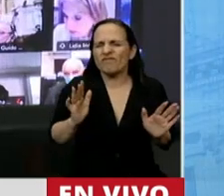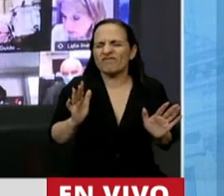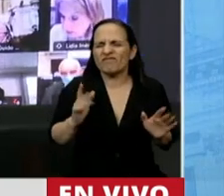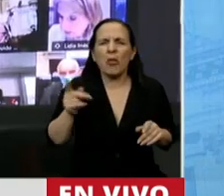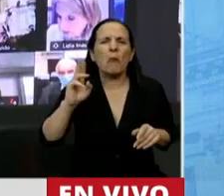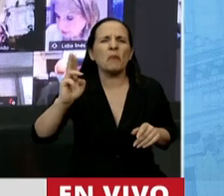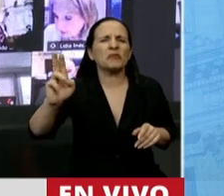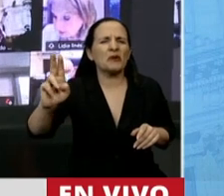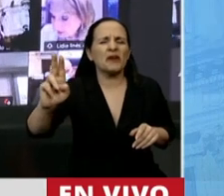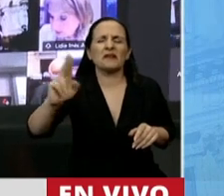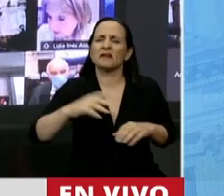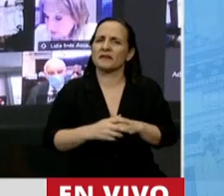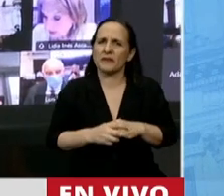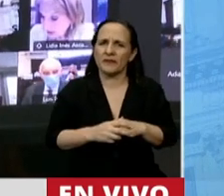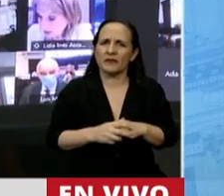de privilegio.